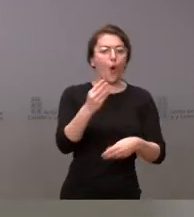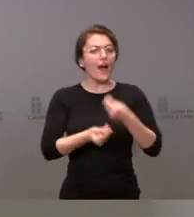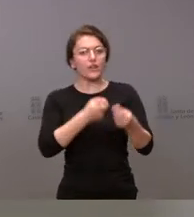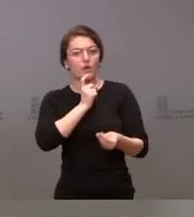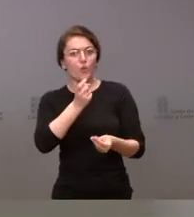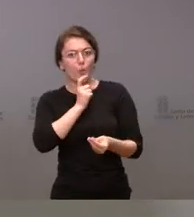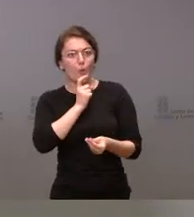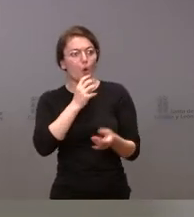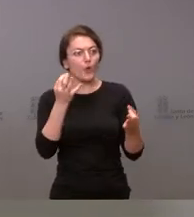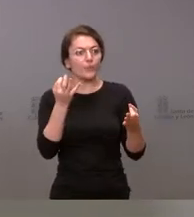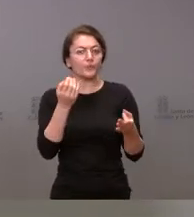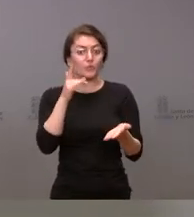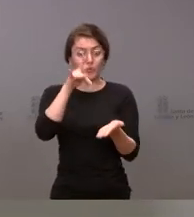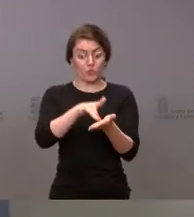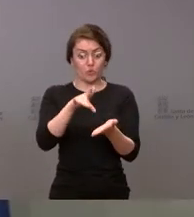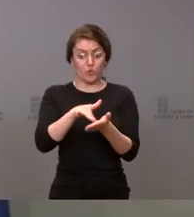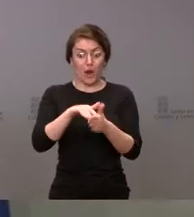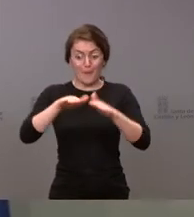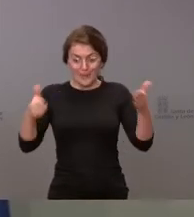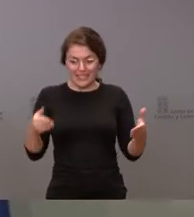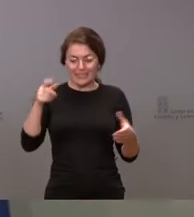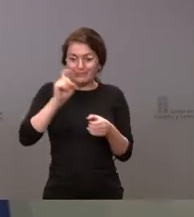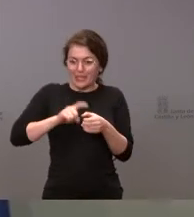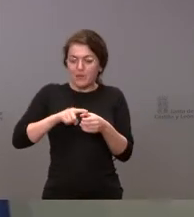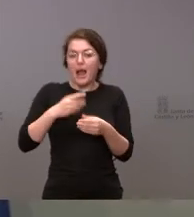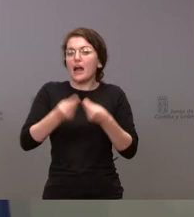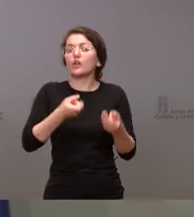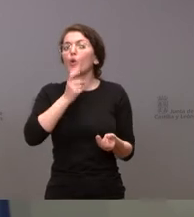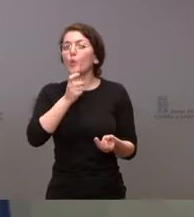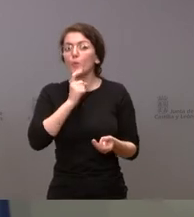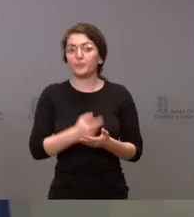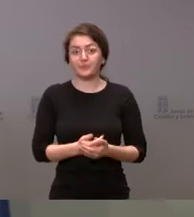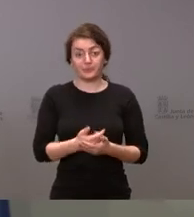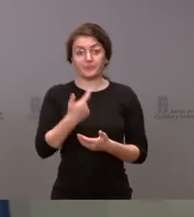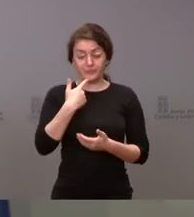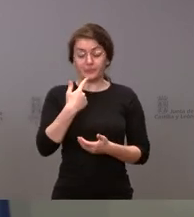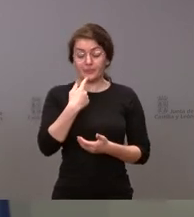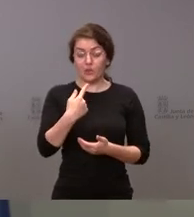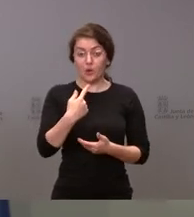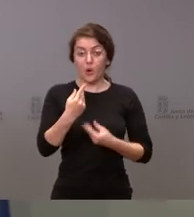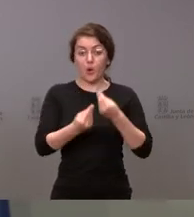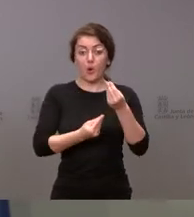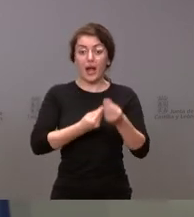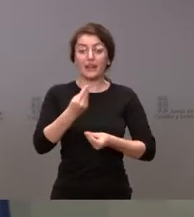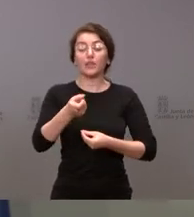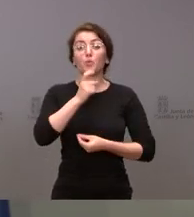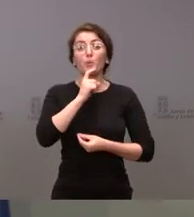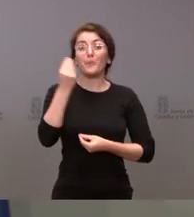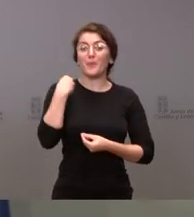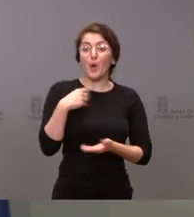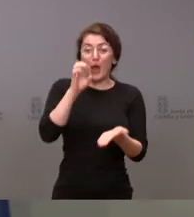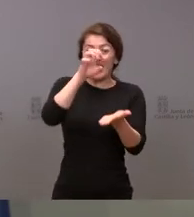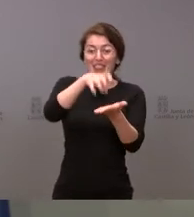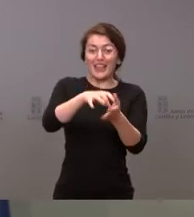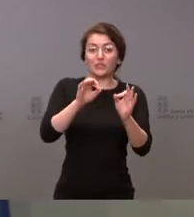tienen que hacer a los que les toque una mesa? Sí, les había señalado al leer la instrucción que estamos hablando de los centros de salud